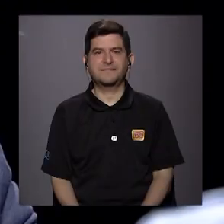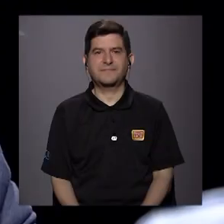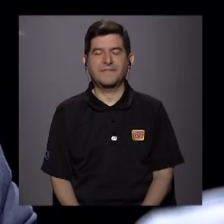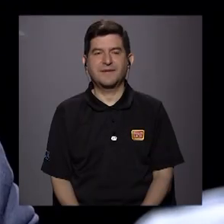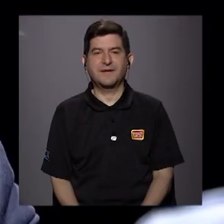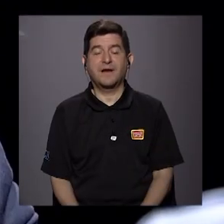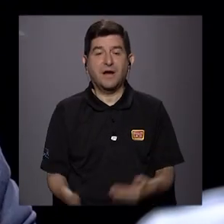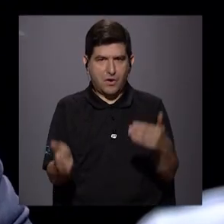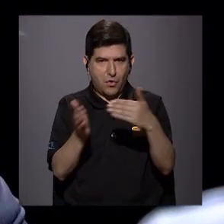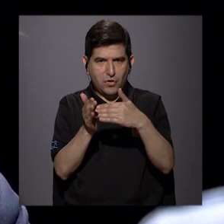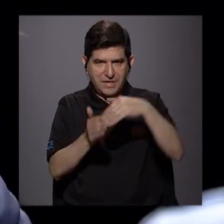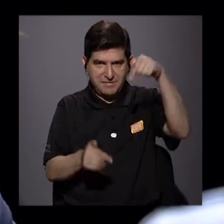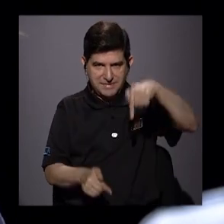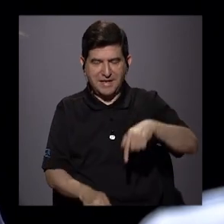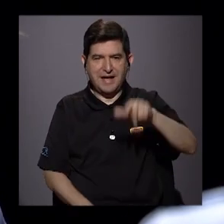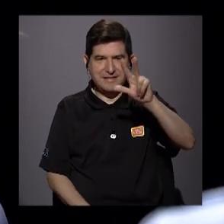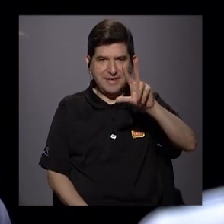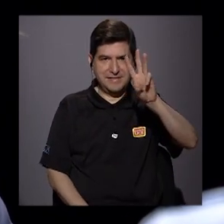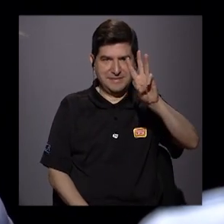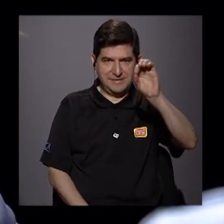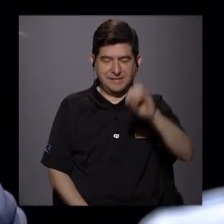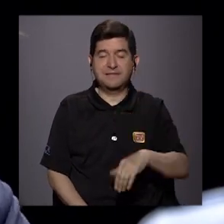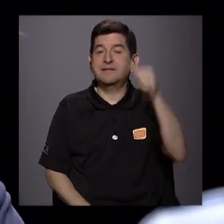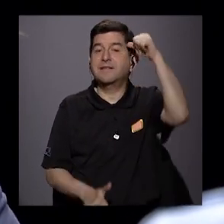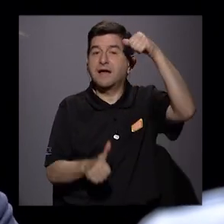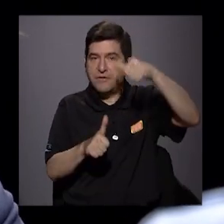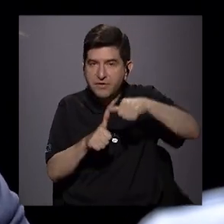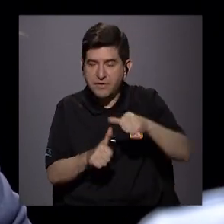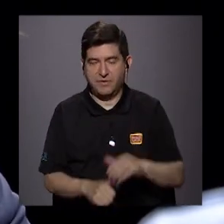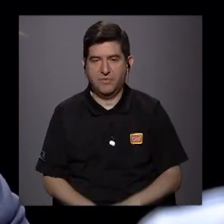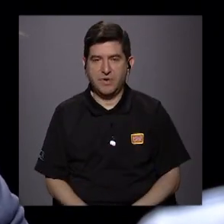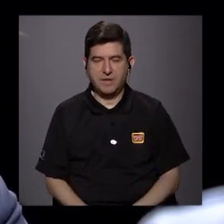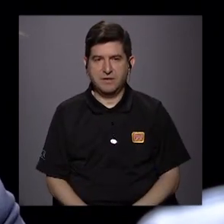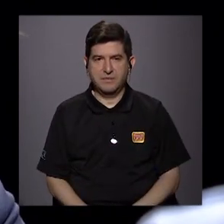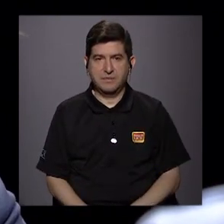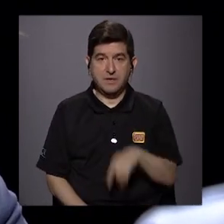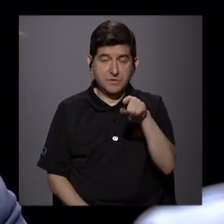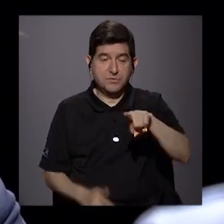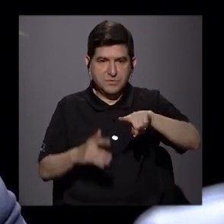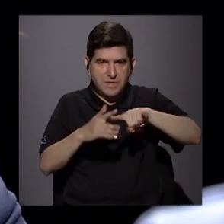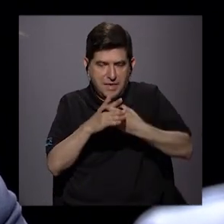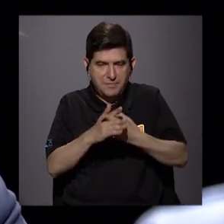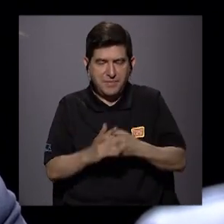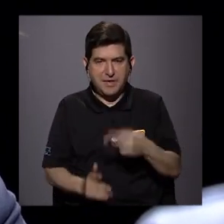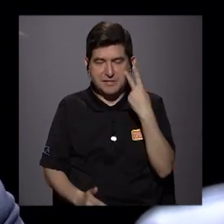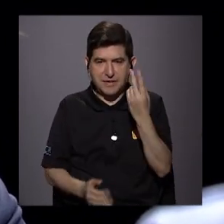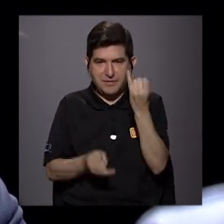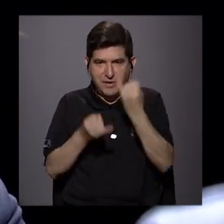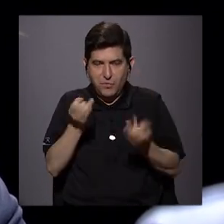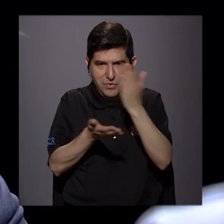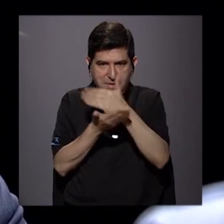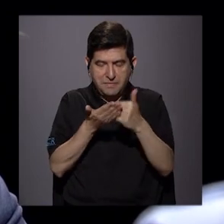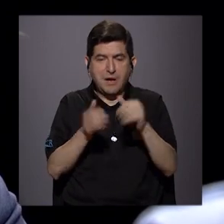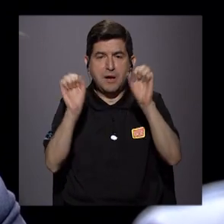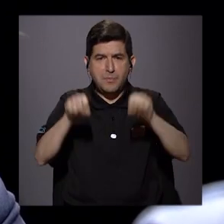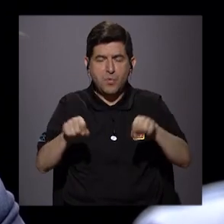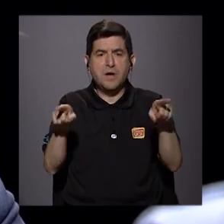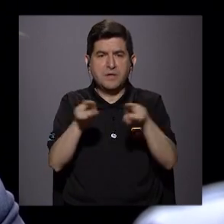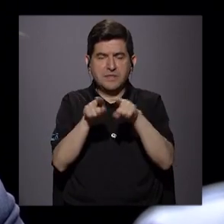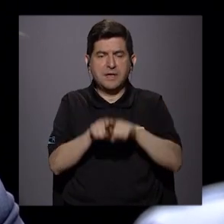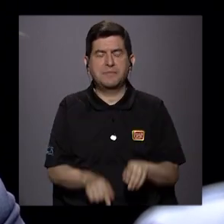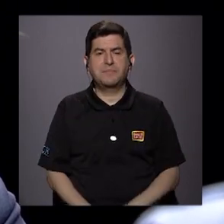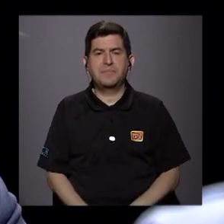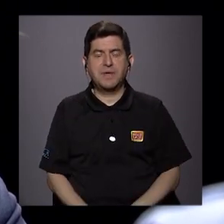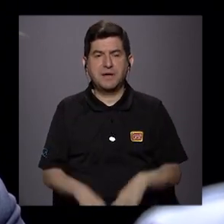Hola, estamos de regreso acá en 360. Recuerde que si apenas nos acompaña en este último bloque, puede encontrarnos en nuestra